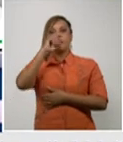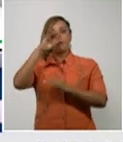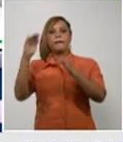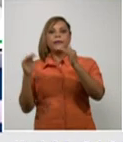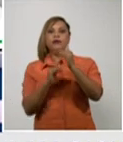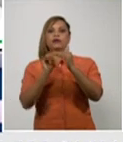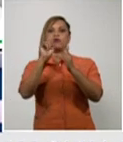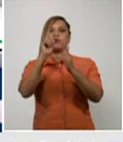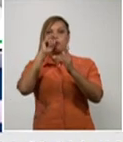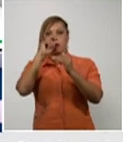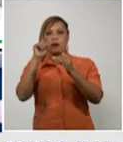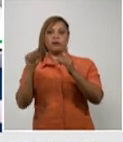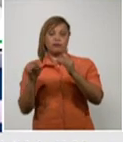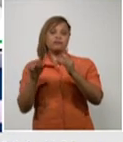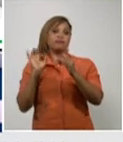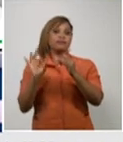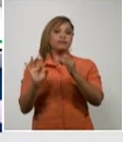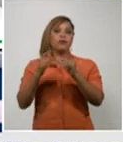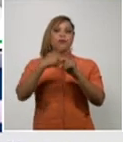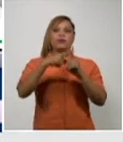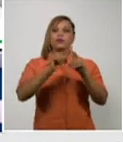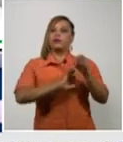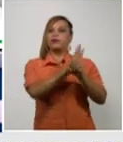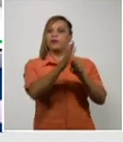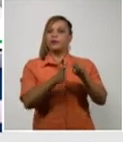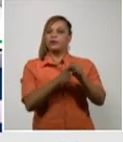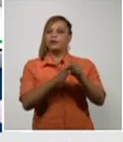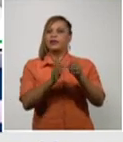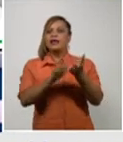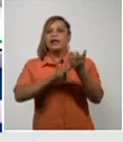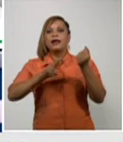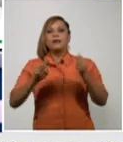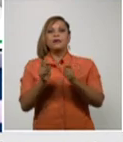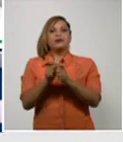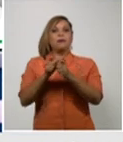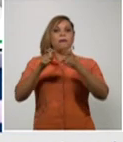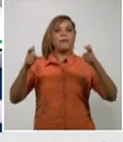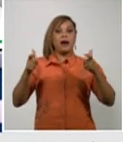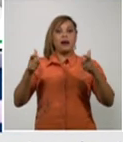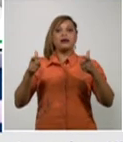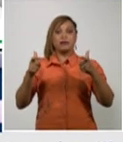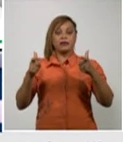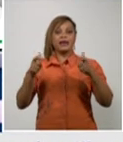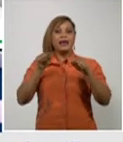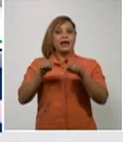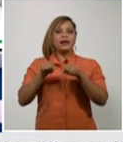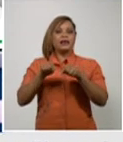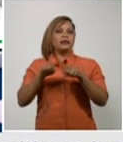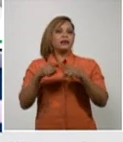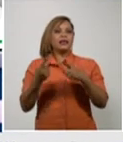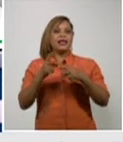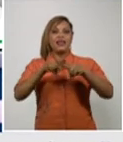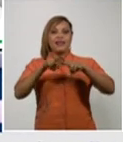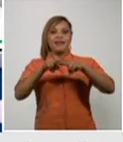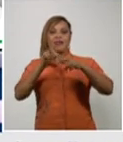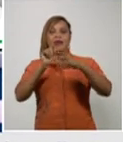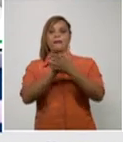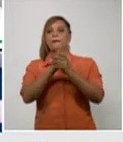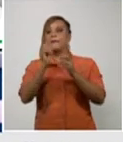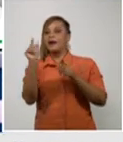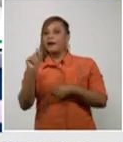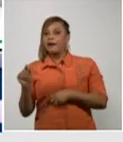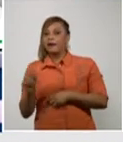se diagnosticaban con la COVID-19 las provincias con mayores cifras de contagio en esta jornada La Habana Mayabeque atención